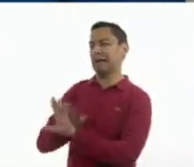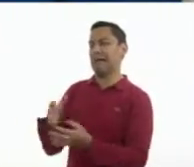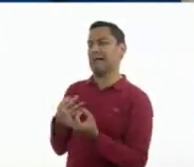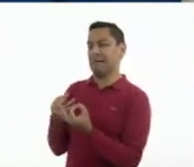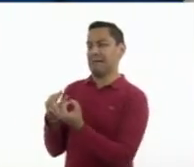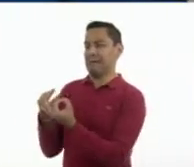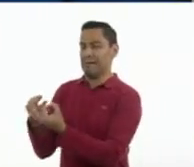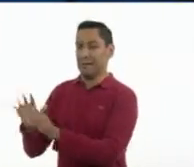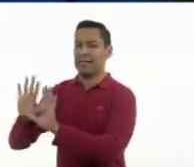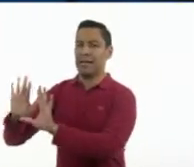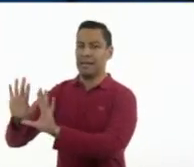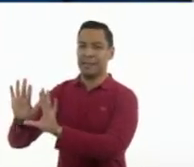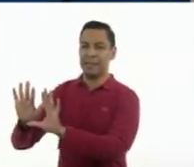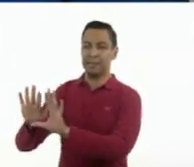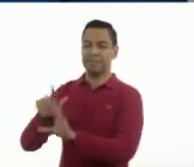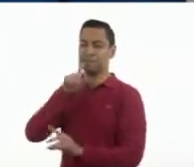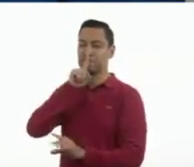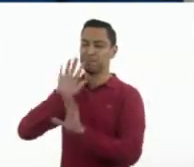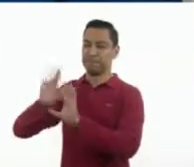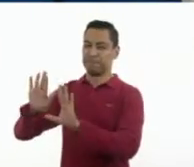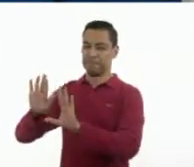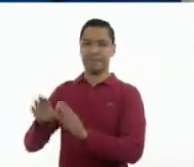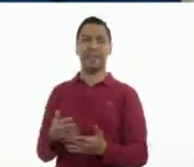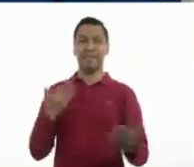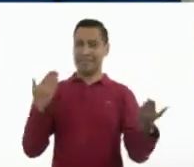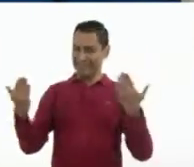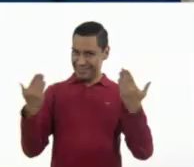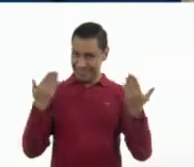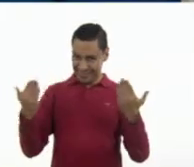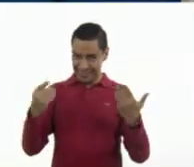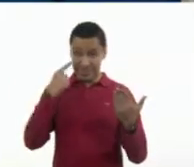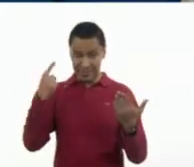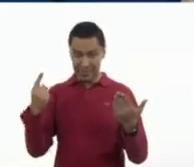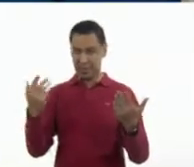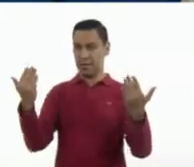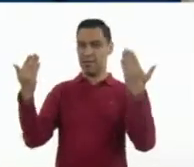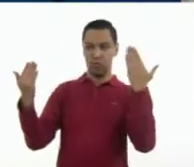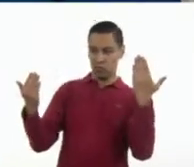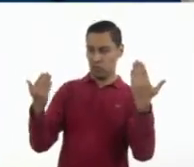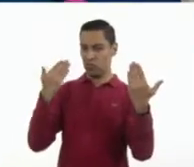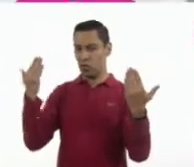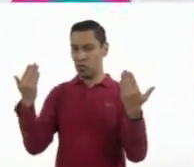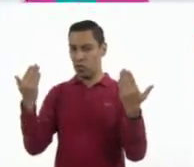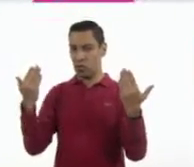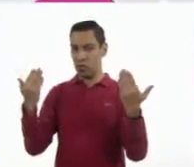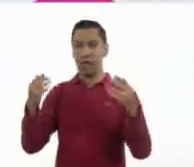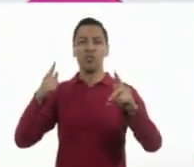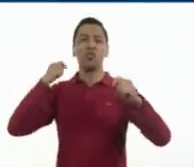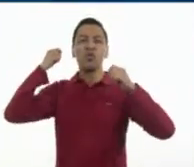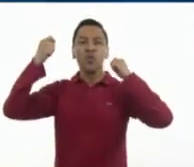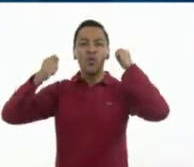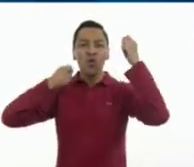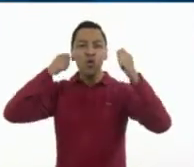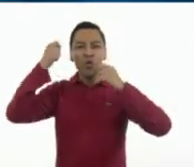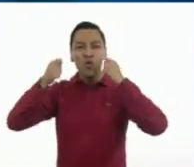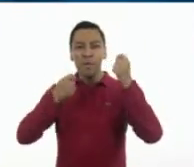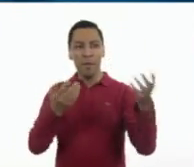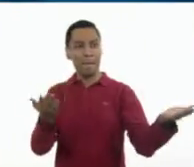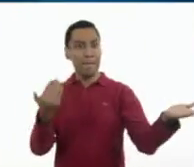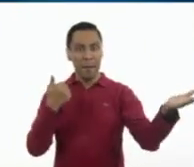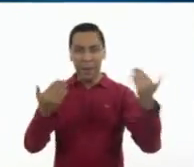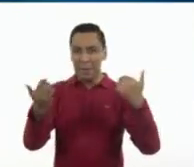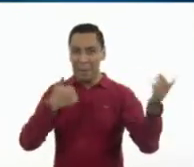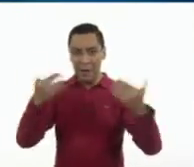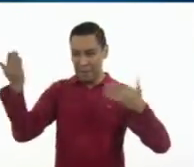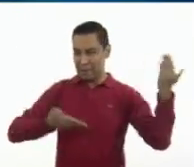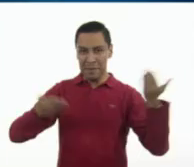terminar con esto de comparar los anuncios. ¿Te fijaste que los dos anuncian actividades para el turismo? Sí. En el anuncio número uno,